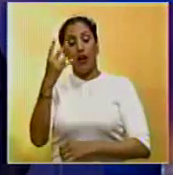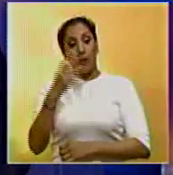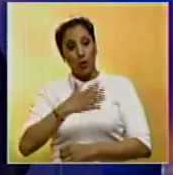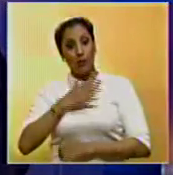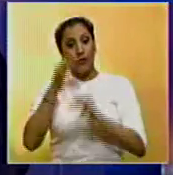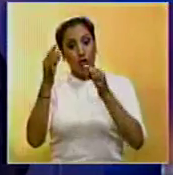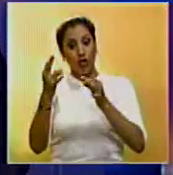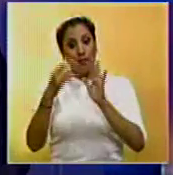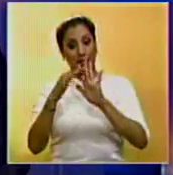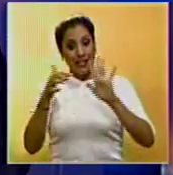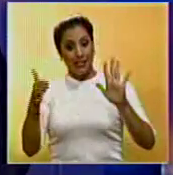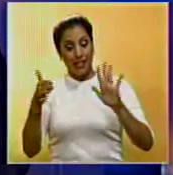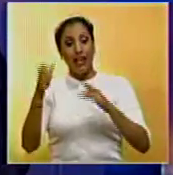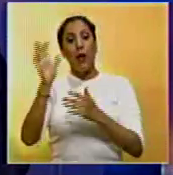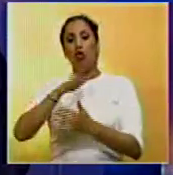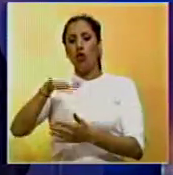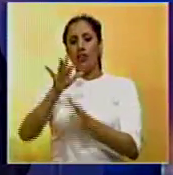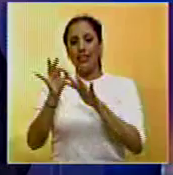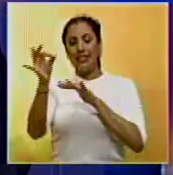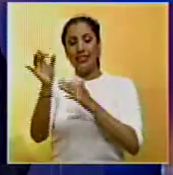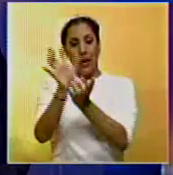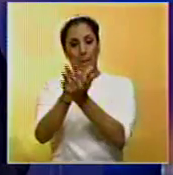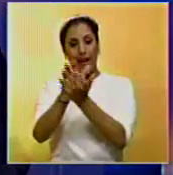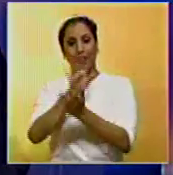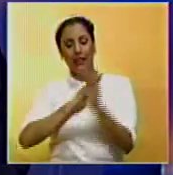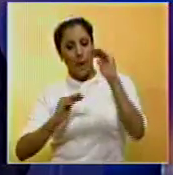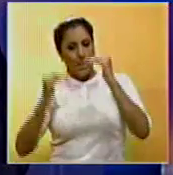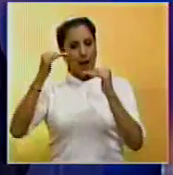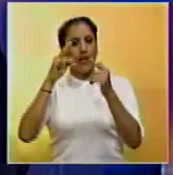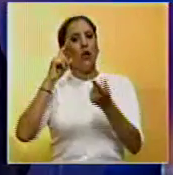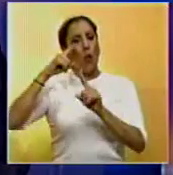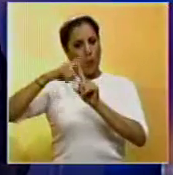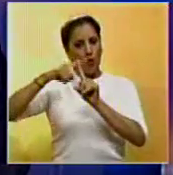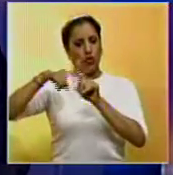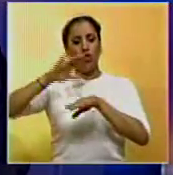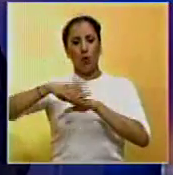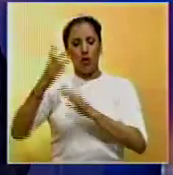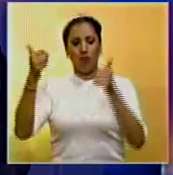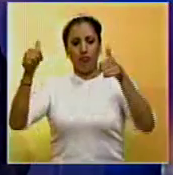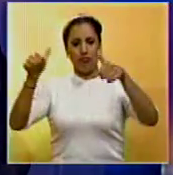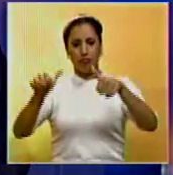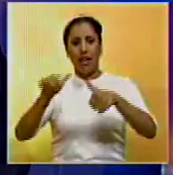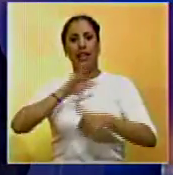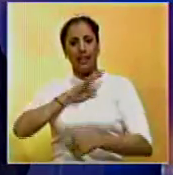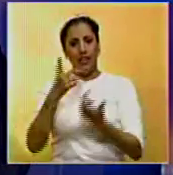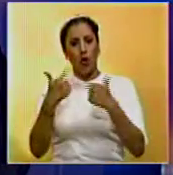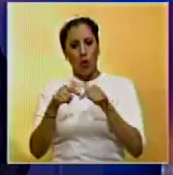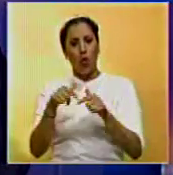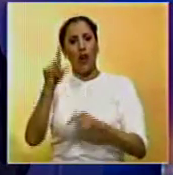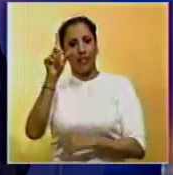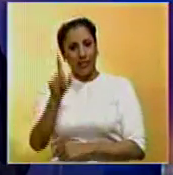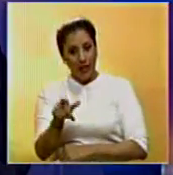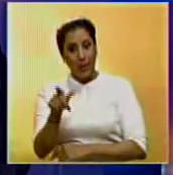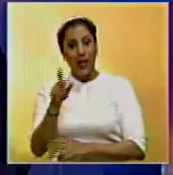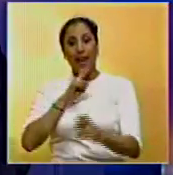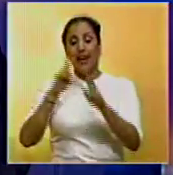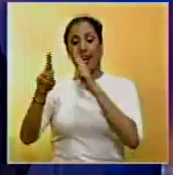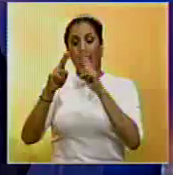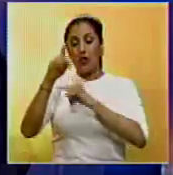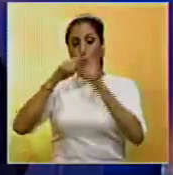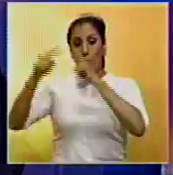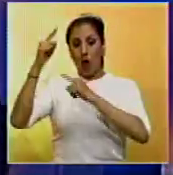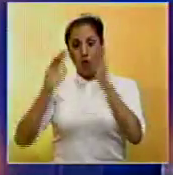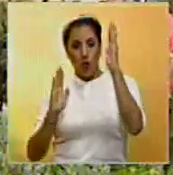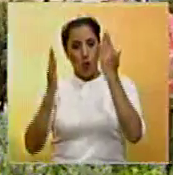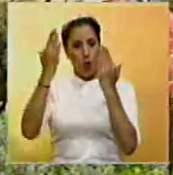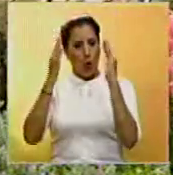2016 en la isla de Margarita tendrán un balance positivo debido a una disminución considerable de incidencias en relación a años